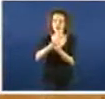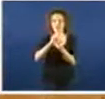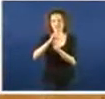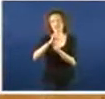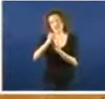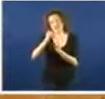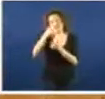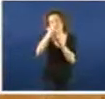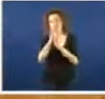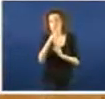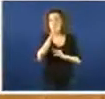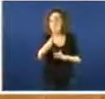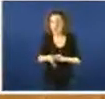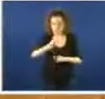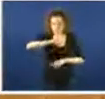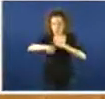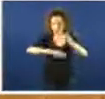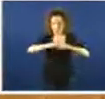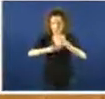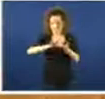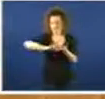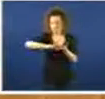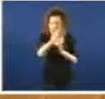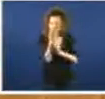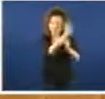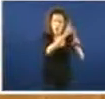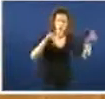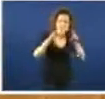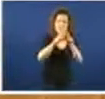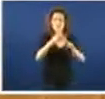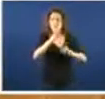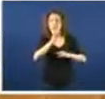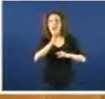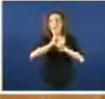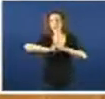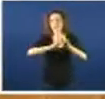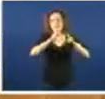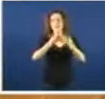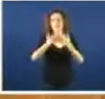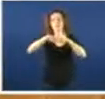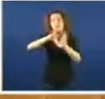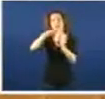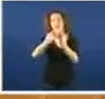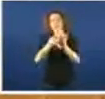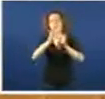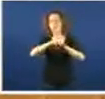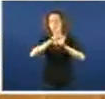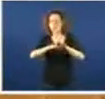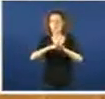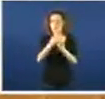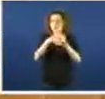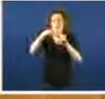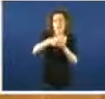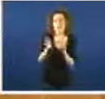a nosa amenda vai dirixida a que esta estrategia teña un enfoque integrador tendendo a eliminar as desigualdades de saúde en razóns de